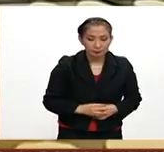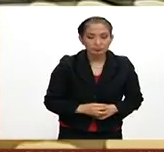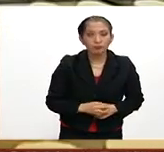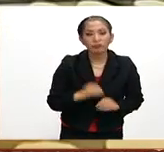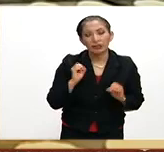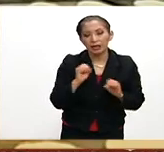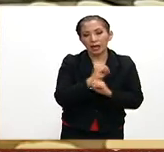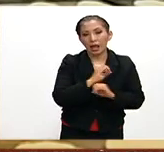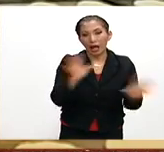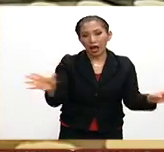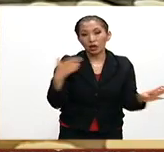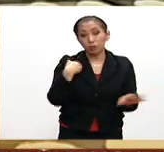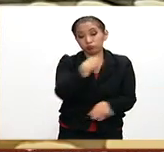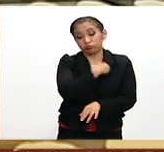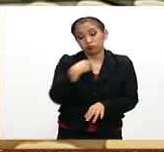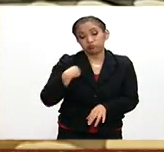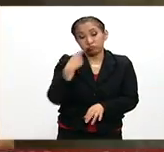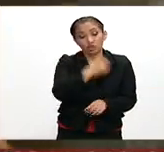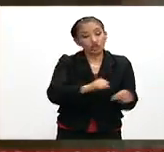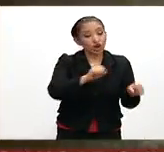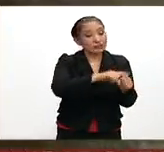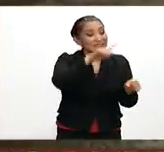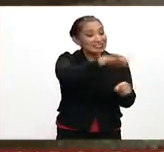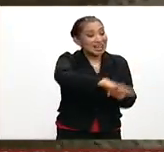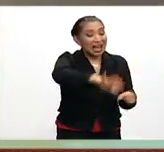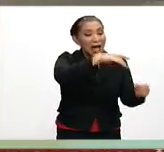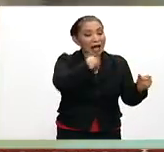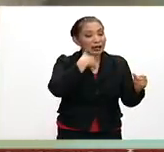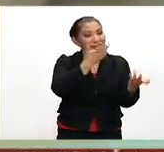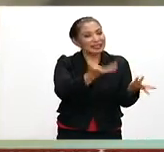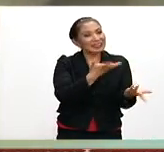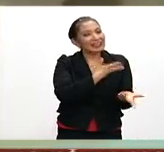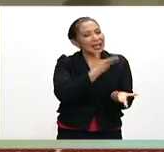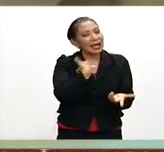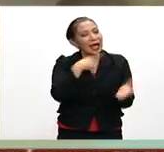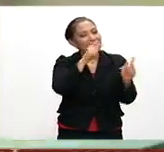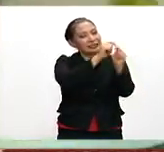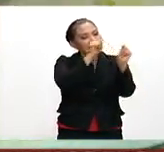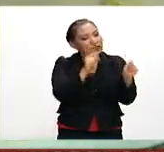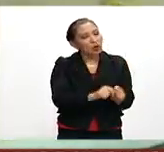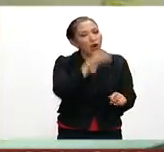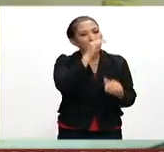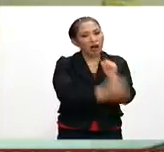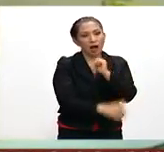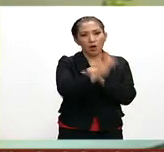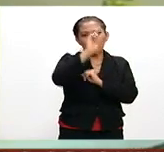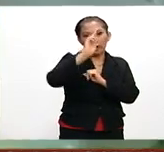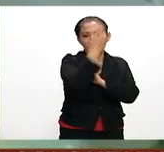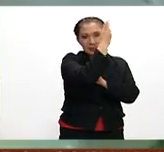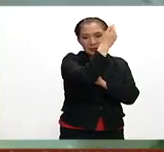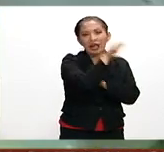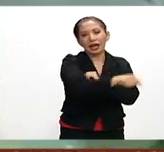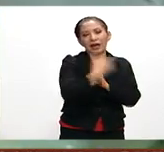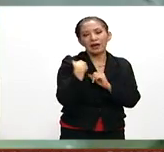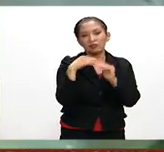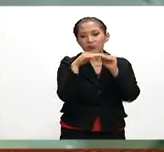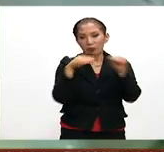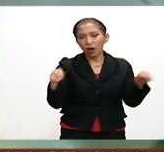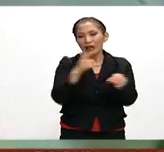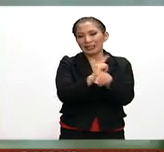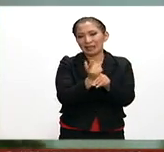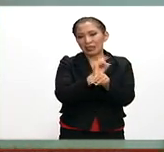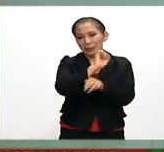Obviamente que estén comprometidos socialmente y que posean un título terminal de grado universitario equivalente a una